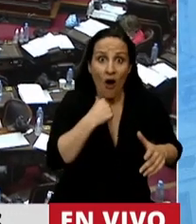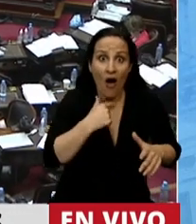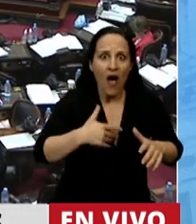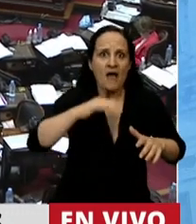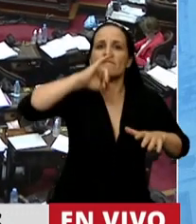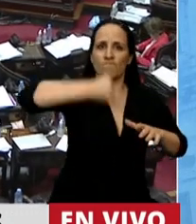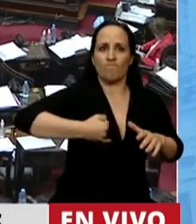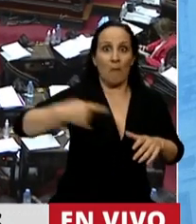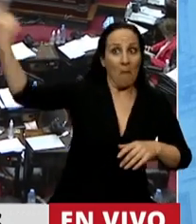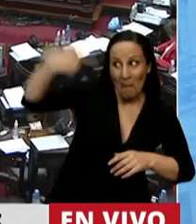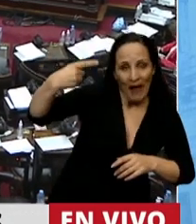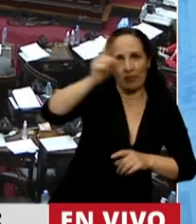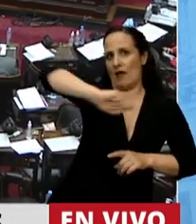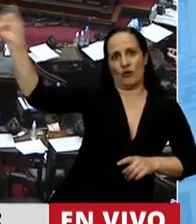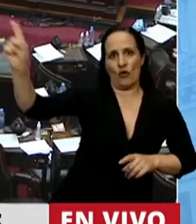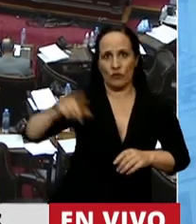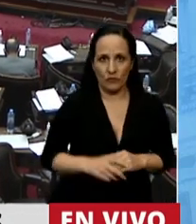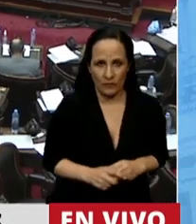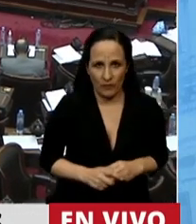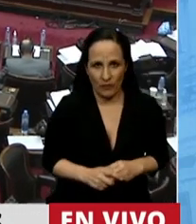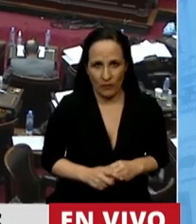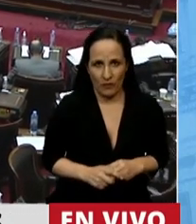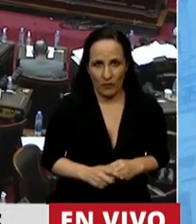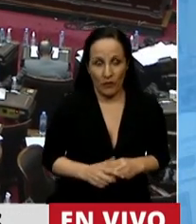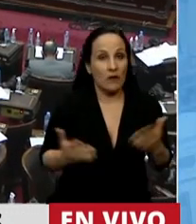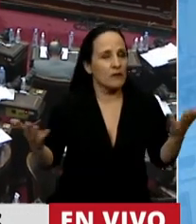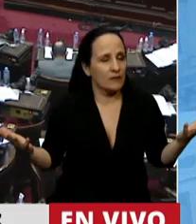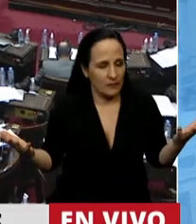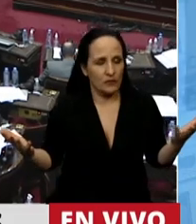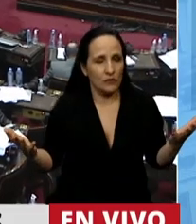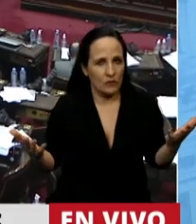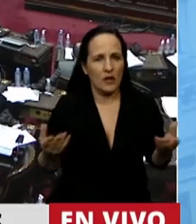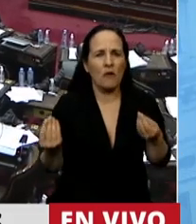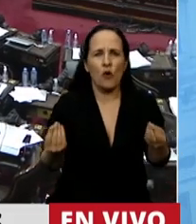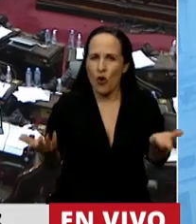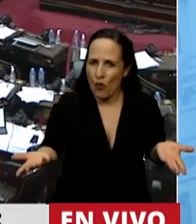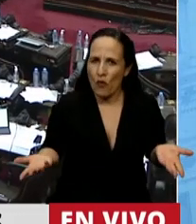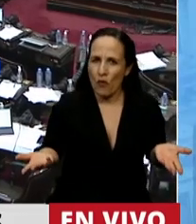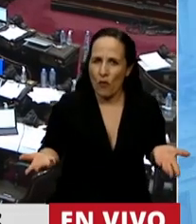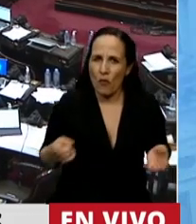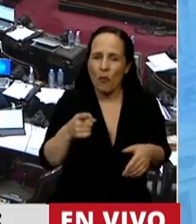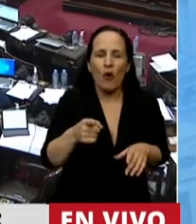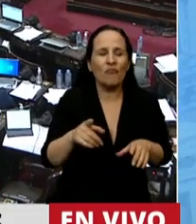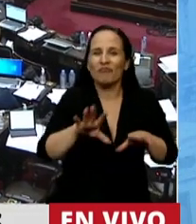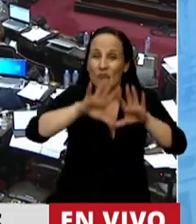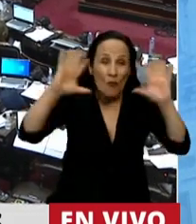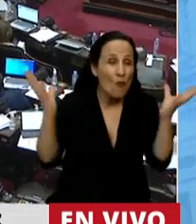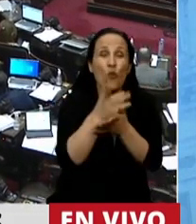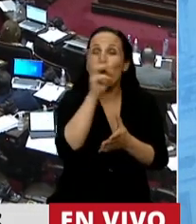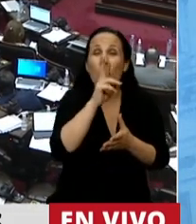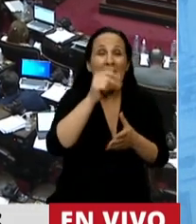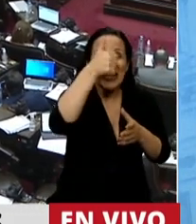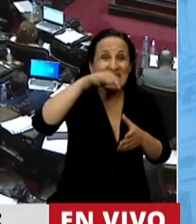Y ahí vamos a la explicación de por qué puede ser que el 60% de las mujeres del mundo